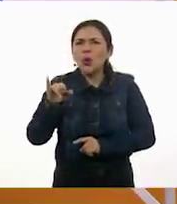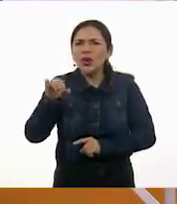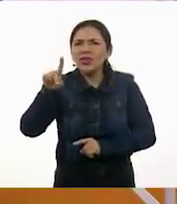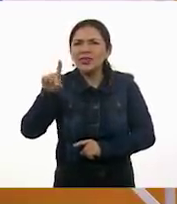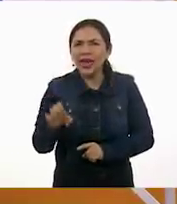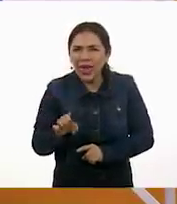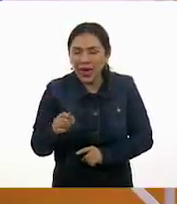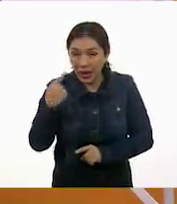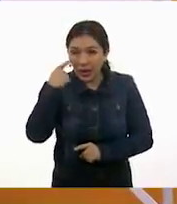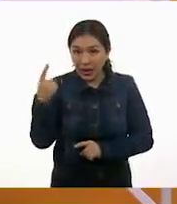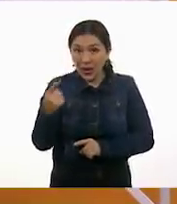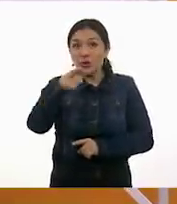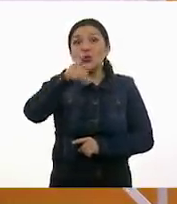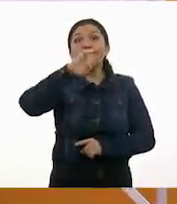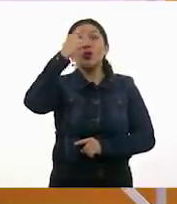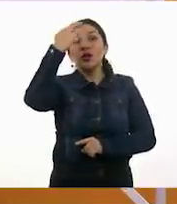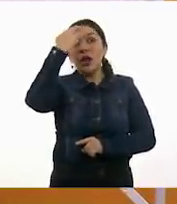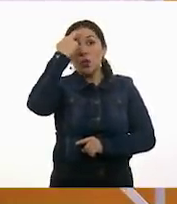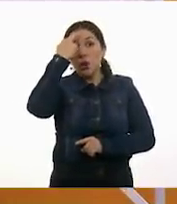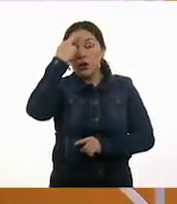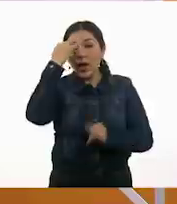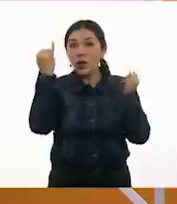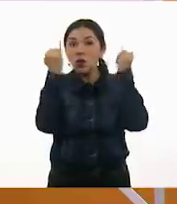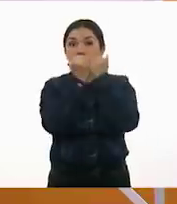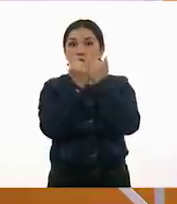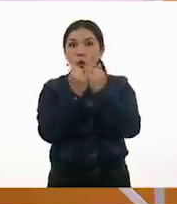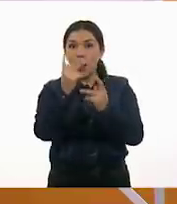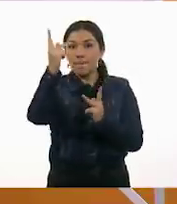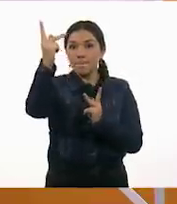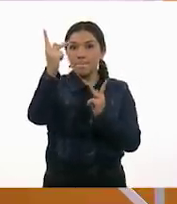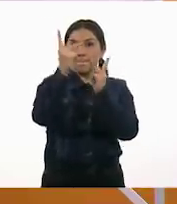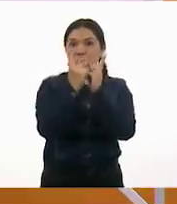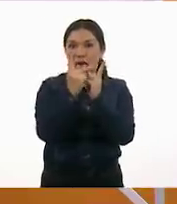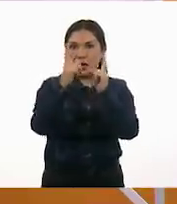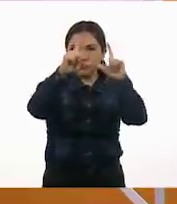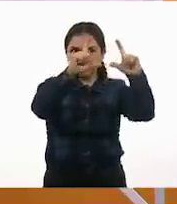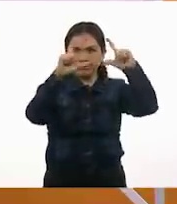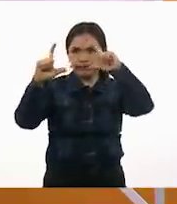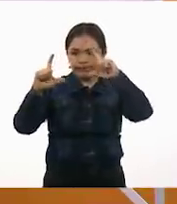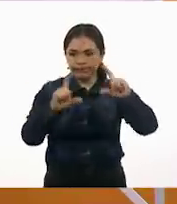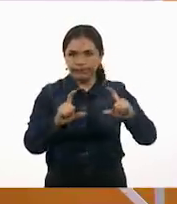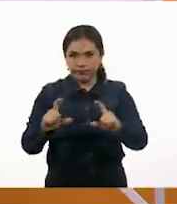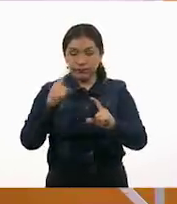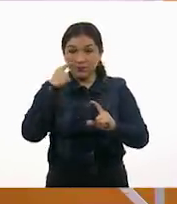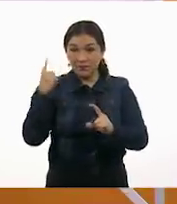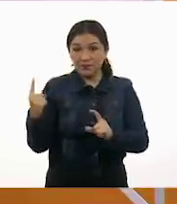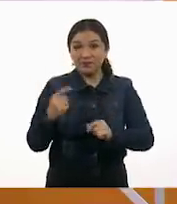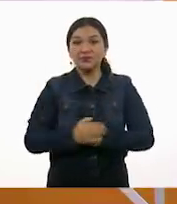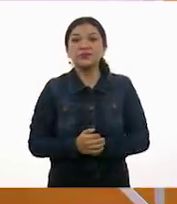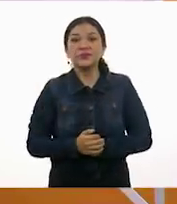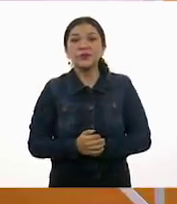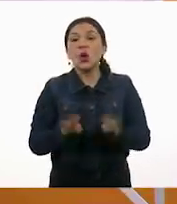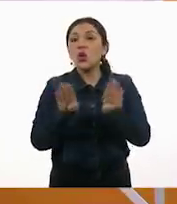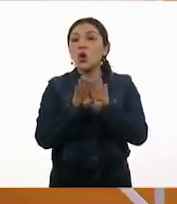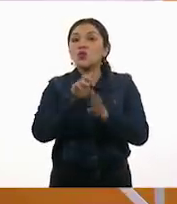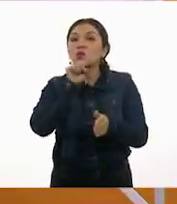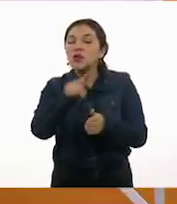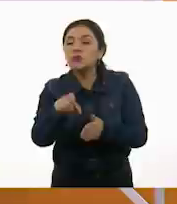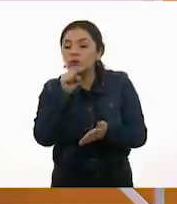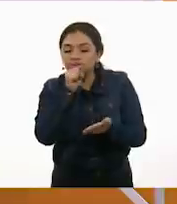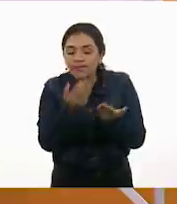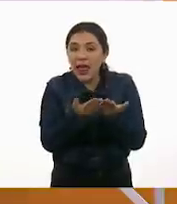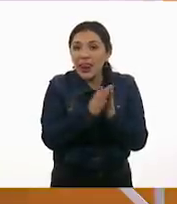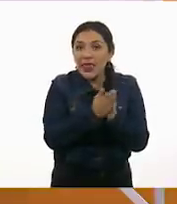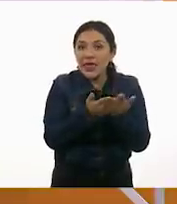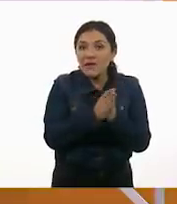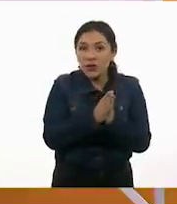romboide. Recuerda mover tu pieza para que coincida con la imagen que estás observando en tu libro. Así,